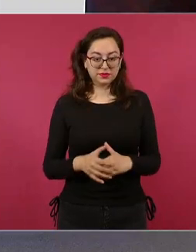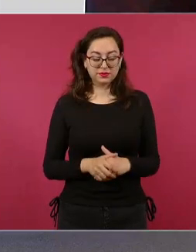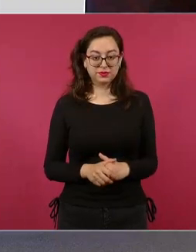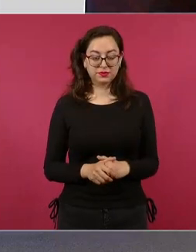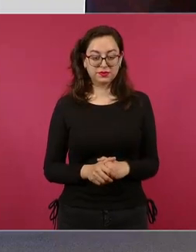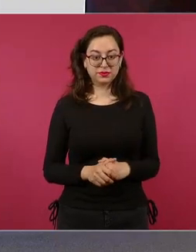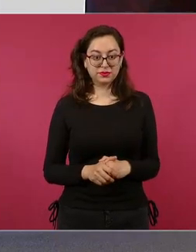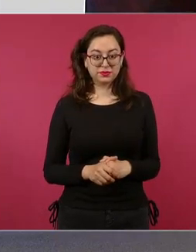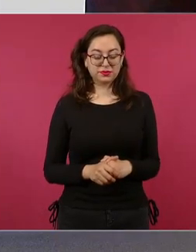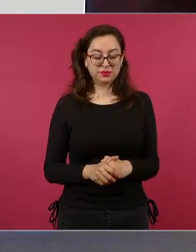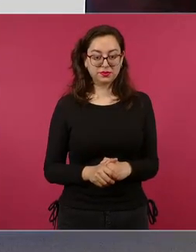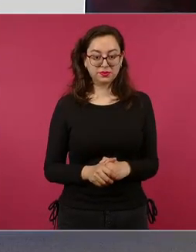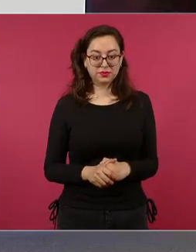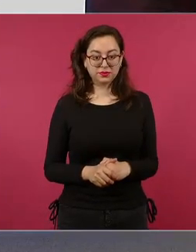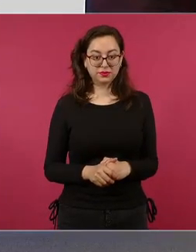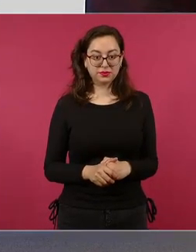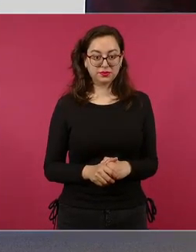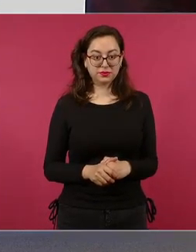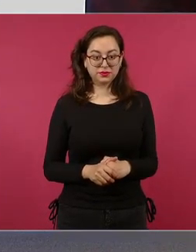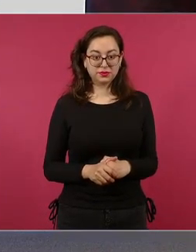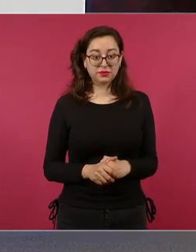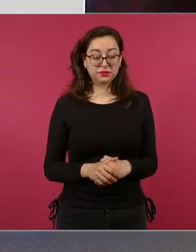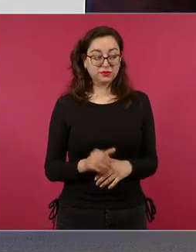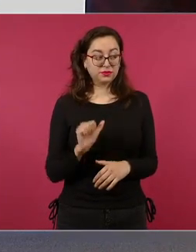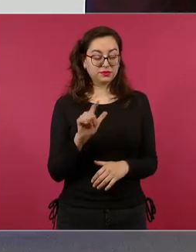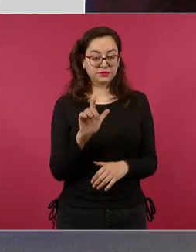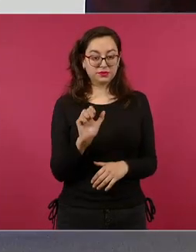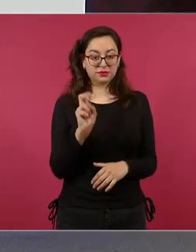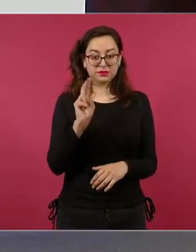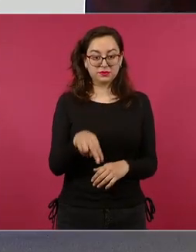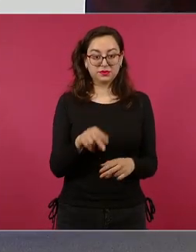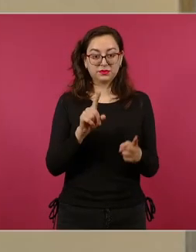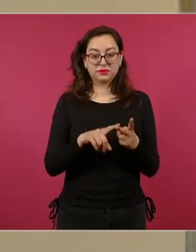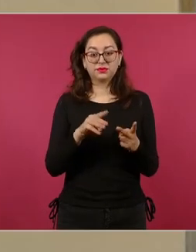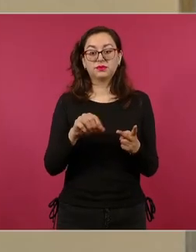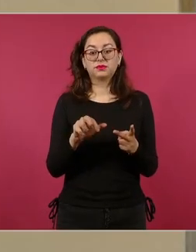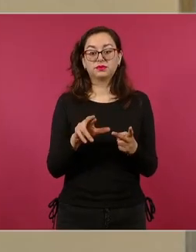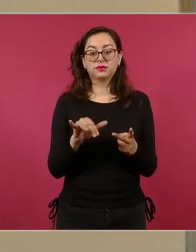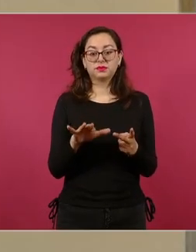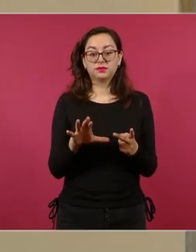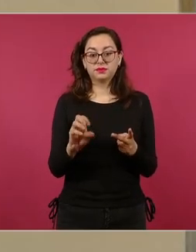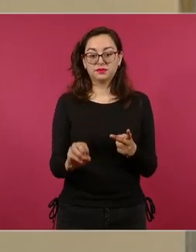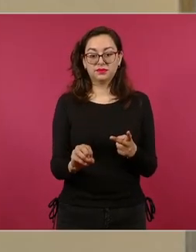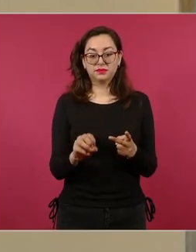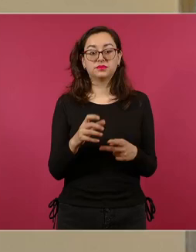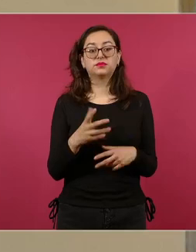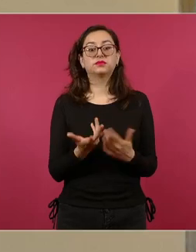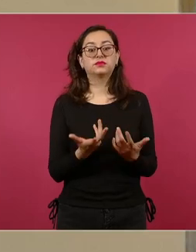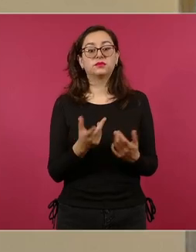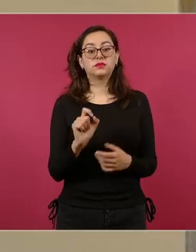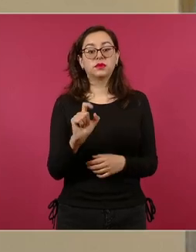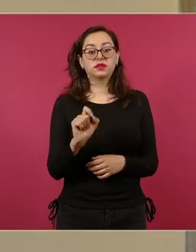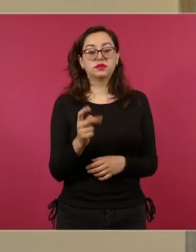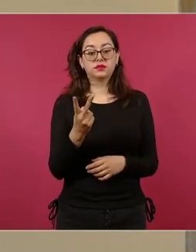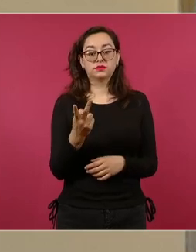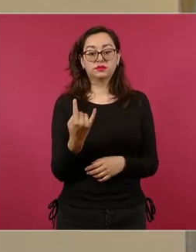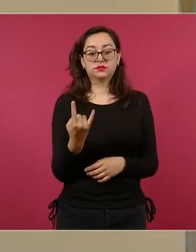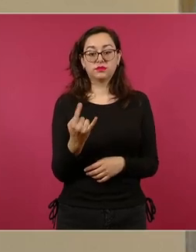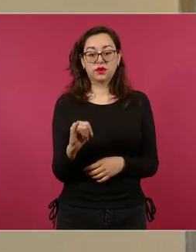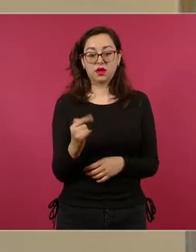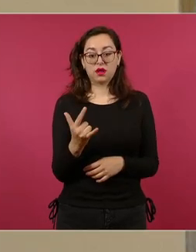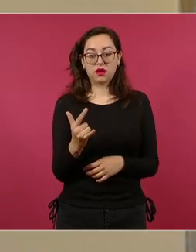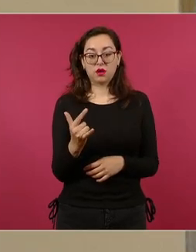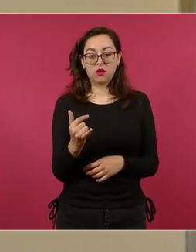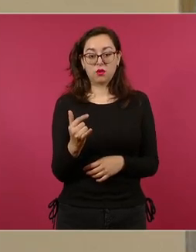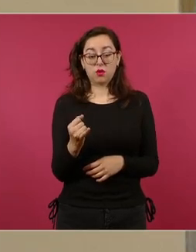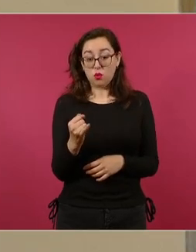Tenemos también esta detención de Alan y Mauricio, ellos fueron detenidos el 22 de junio de este